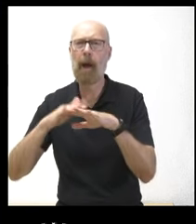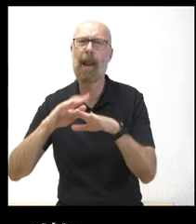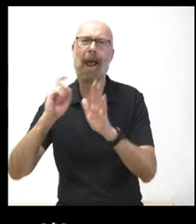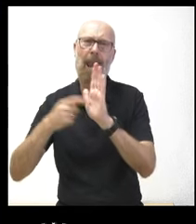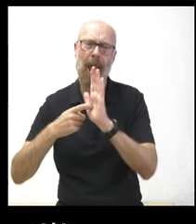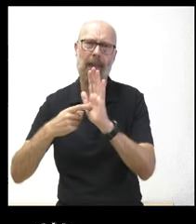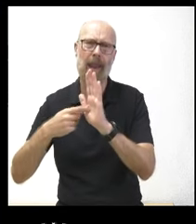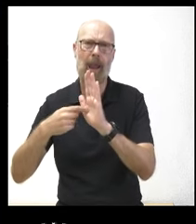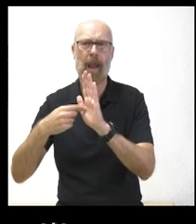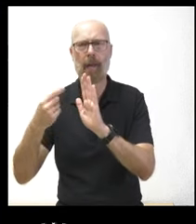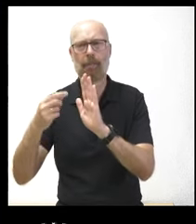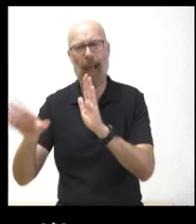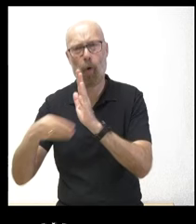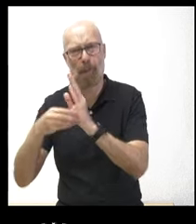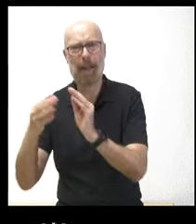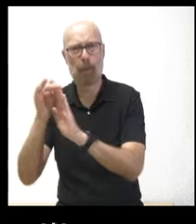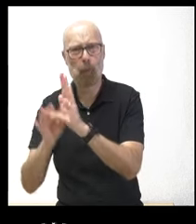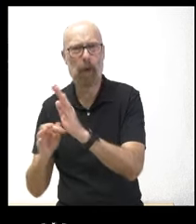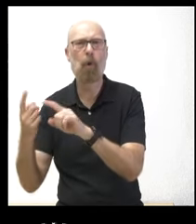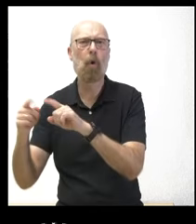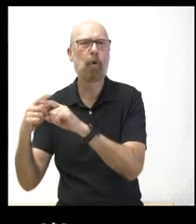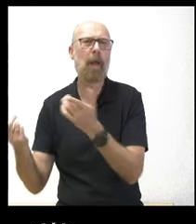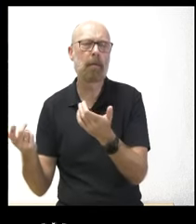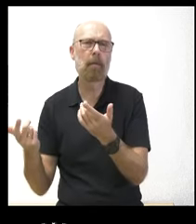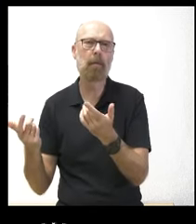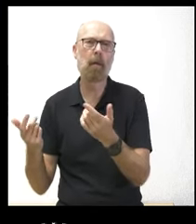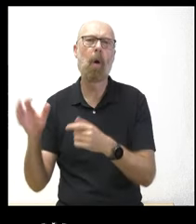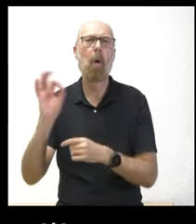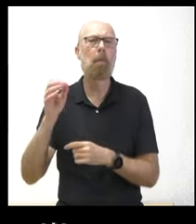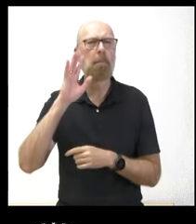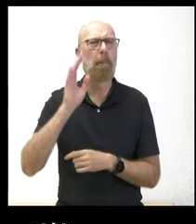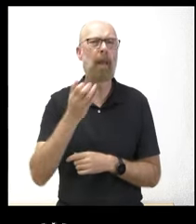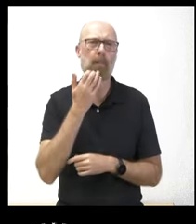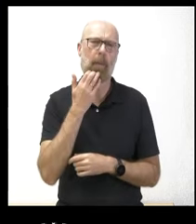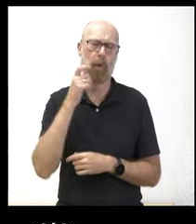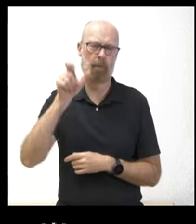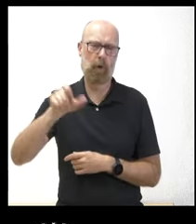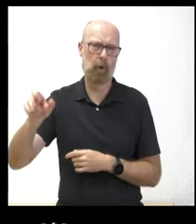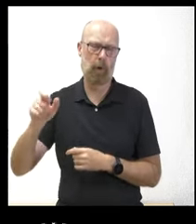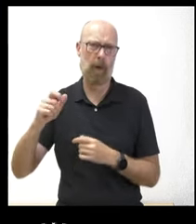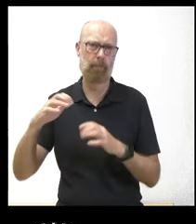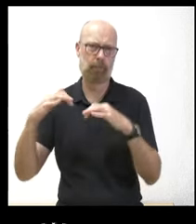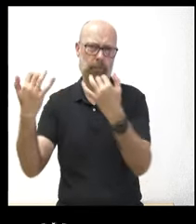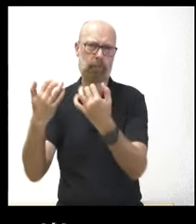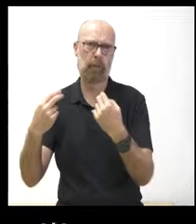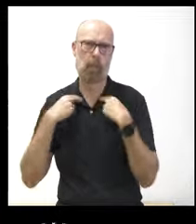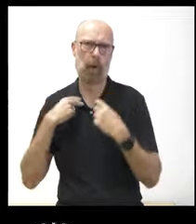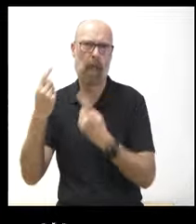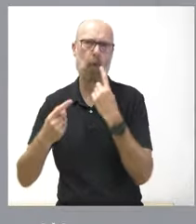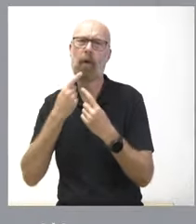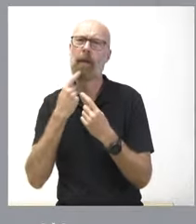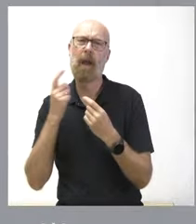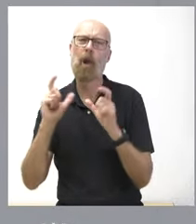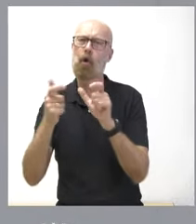que les va a acompañar. Y qué les parece que algunos parlamentarios, como Pablo Fernández, hayan ya anunciado que no van a acudir a la reunión.